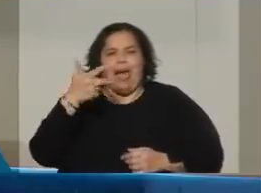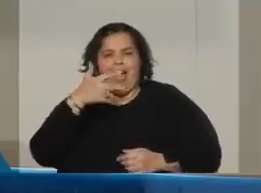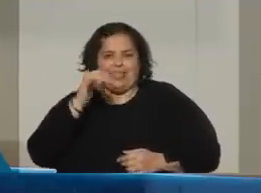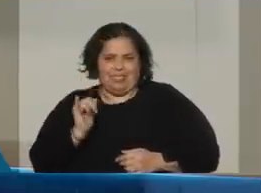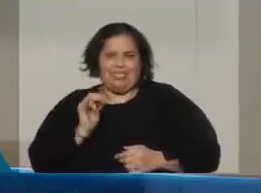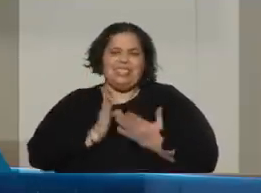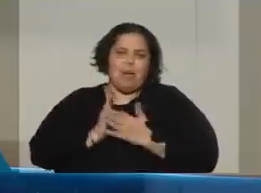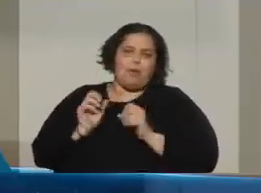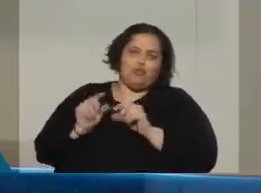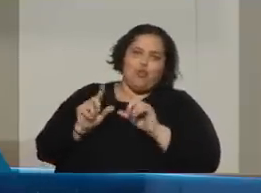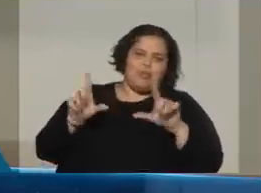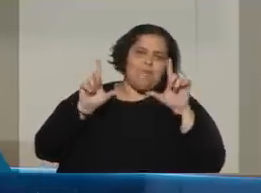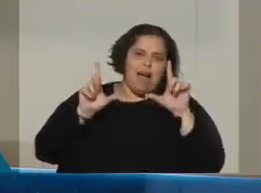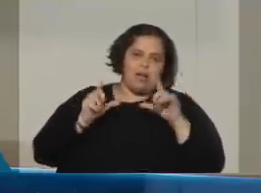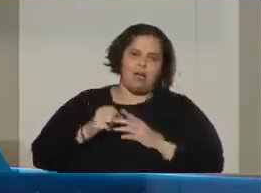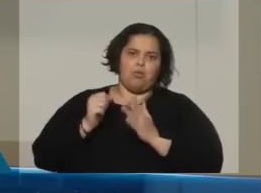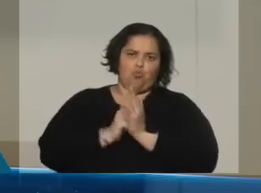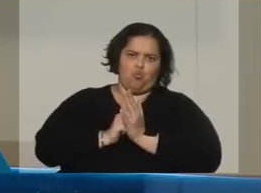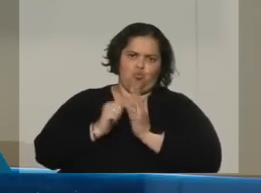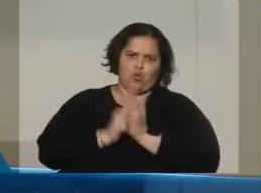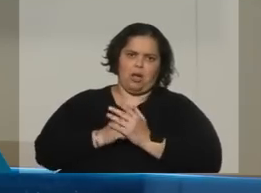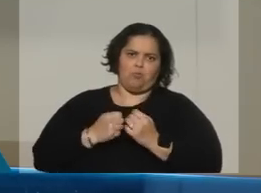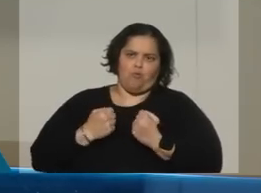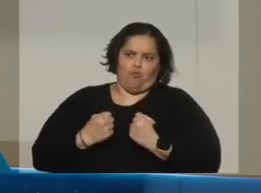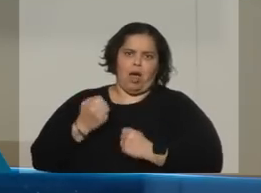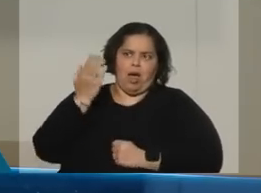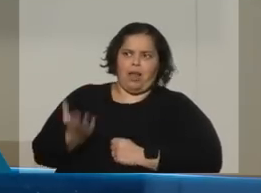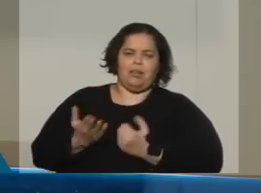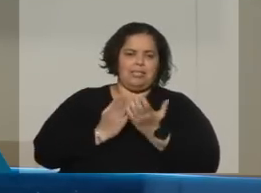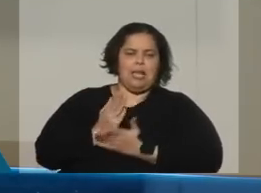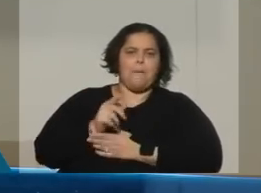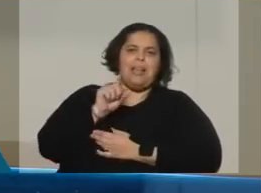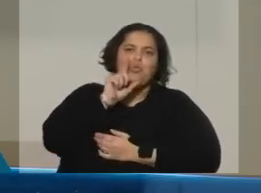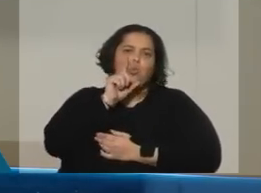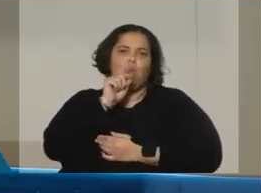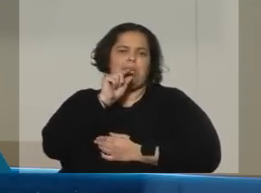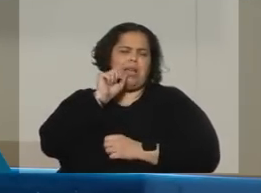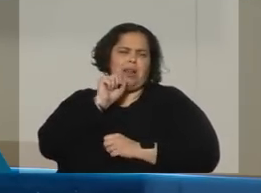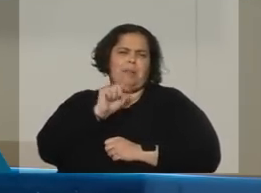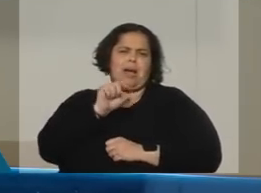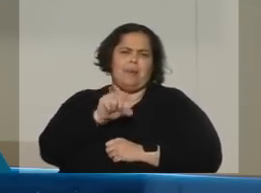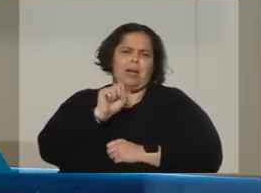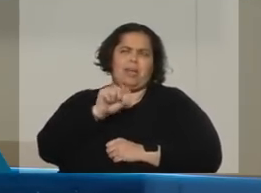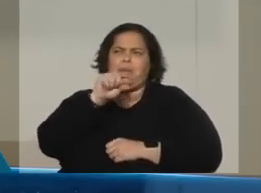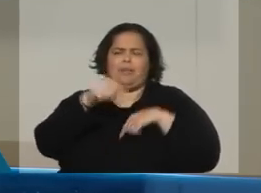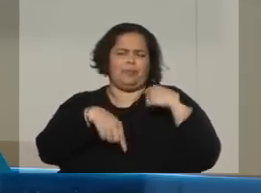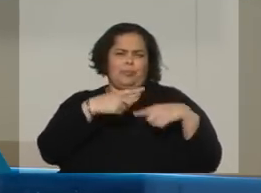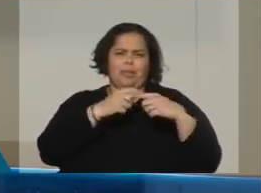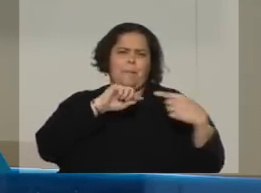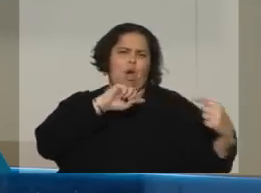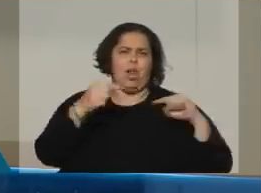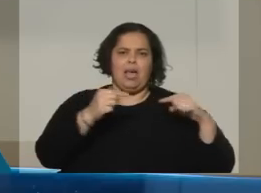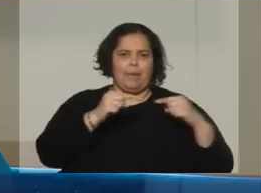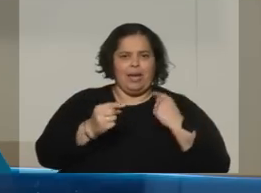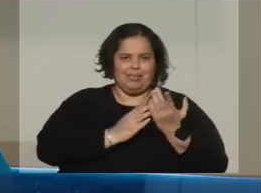construido una imagen fuerte y dura a partir justamente del uso de Twitter y, bueno, de polémicas, en la cual